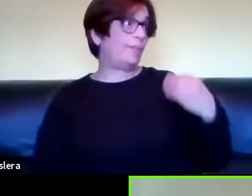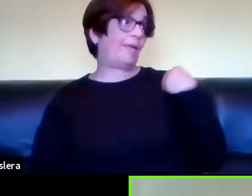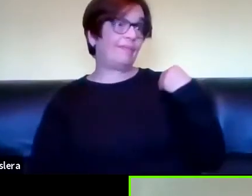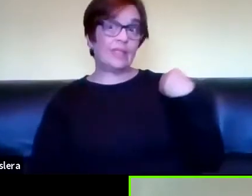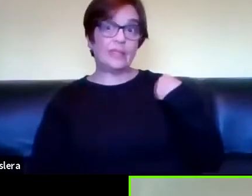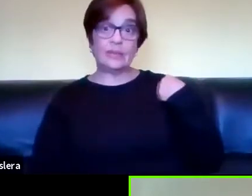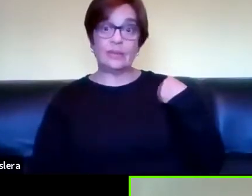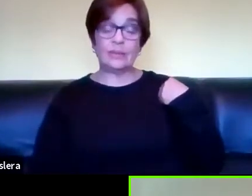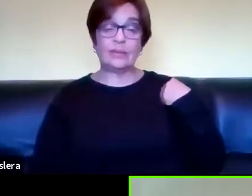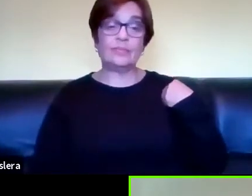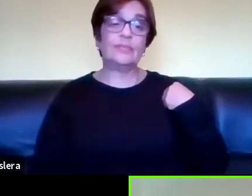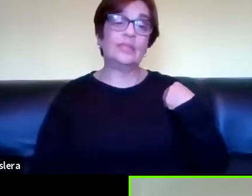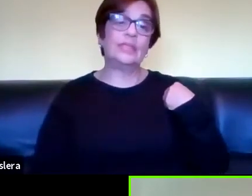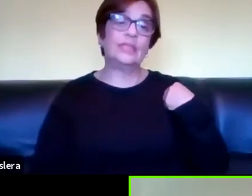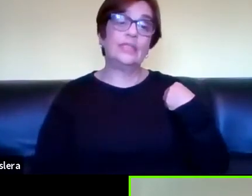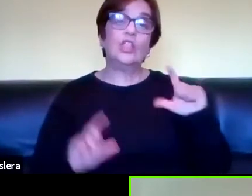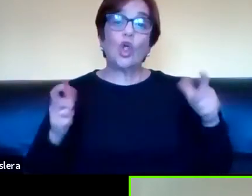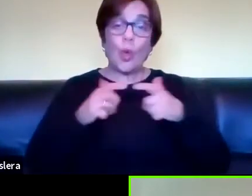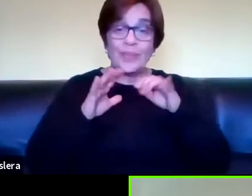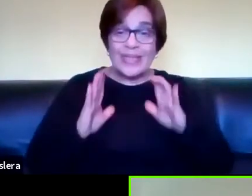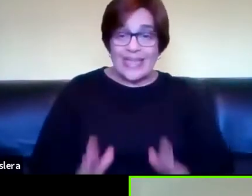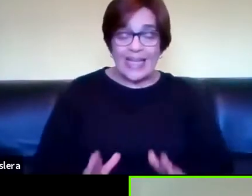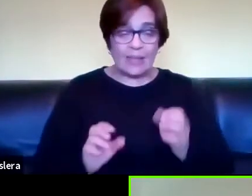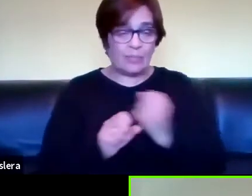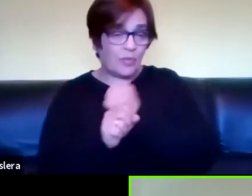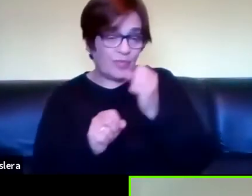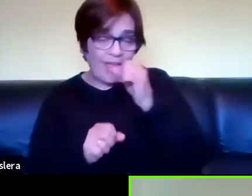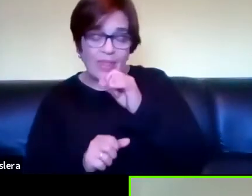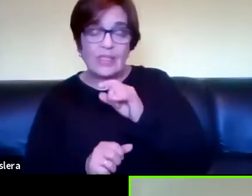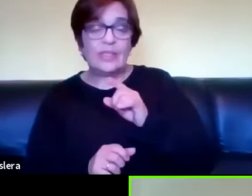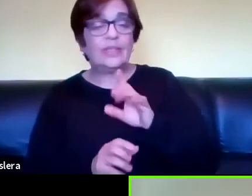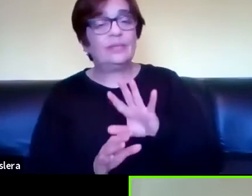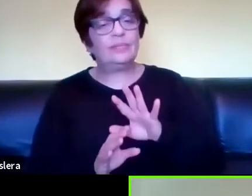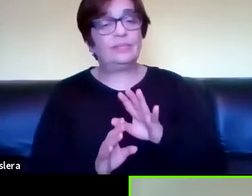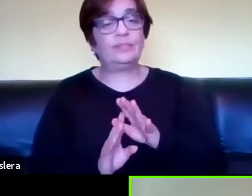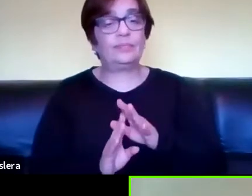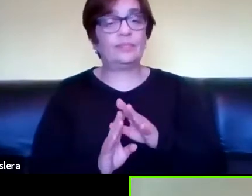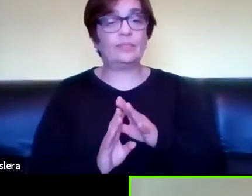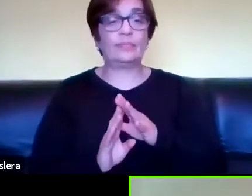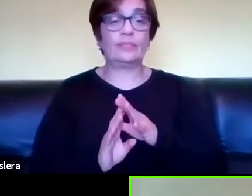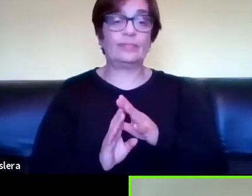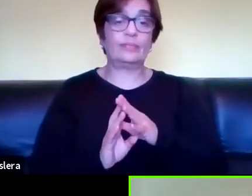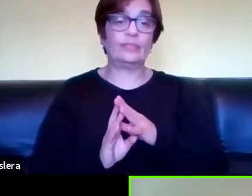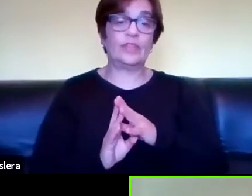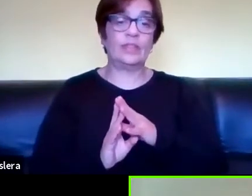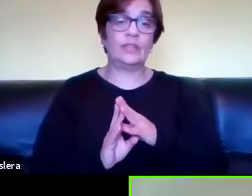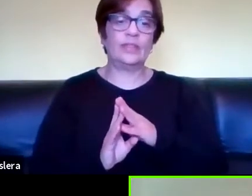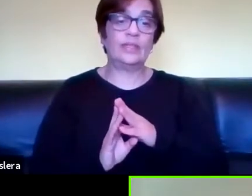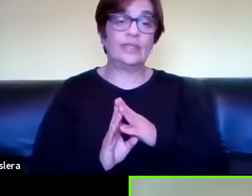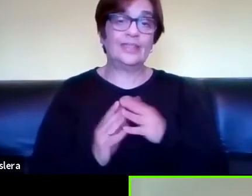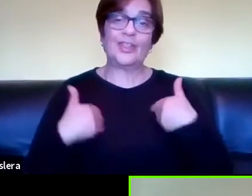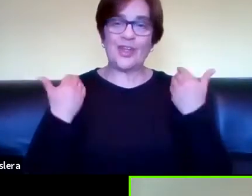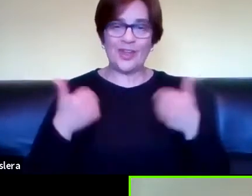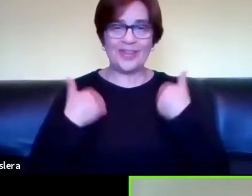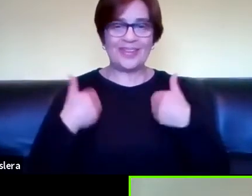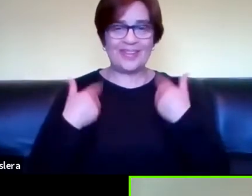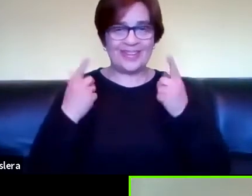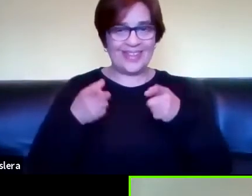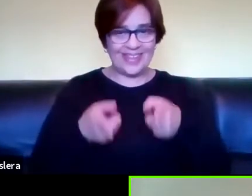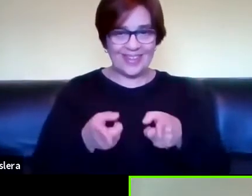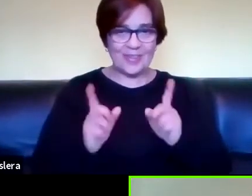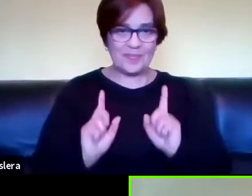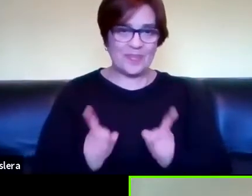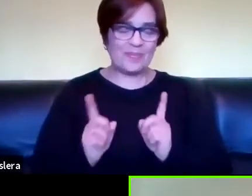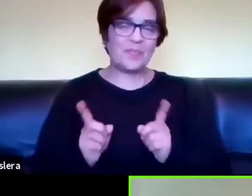del comité de ética que lo habían aprobado este pues estoy contento con eso donde estamos